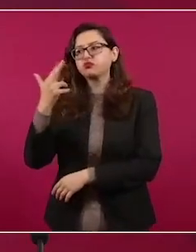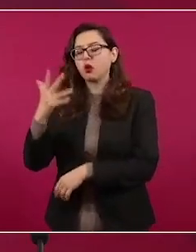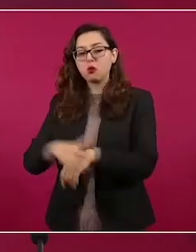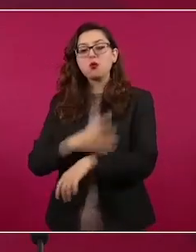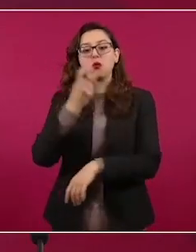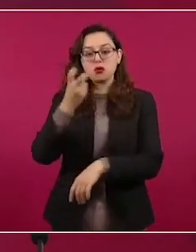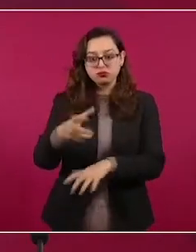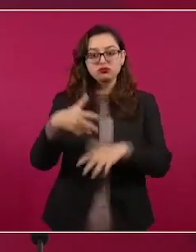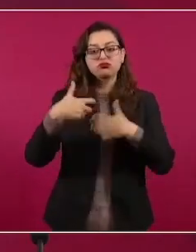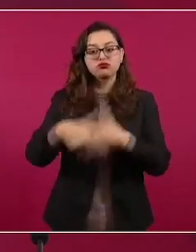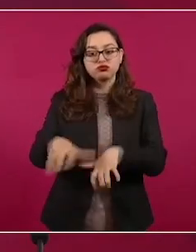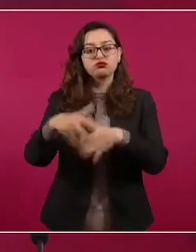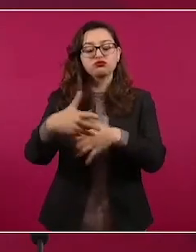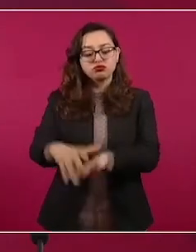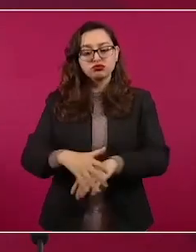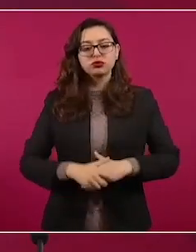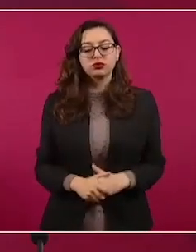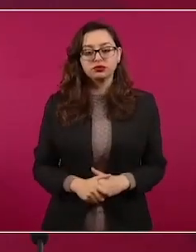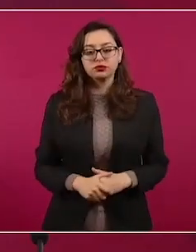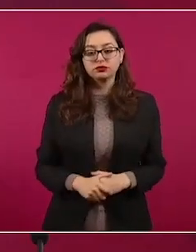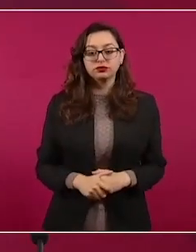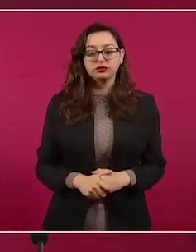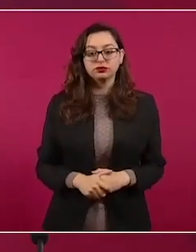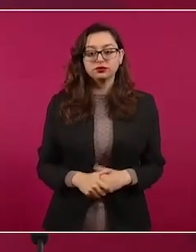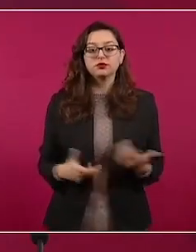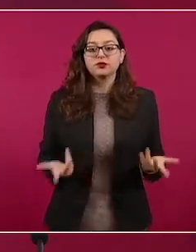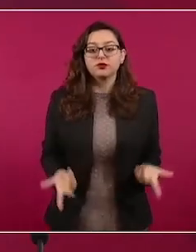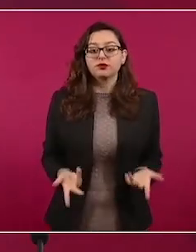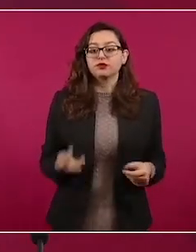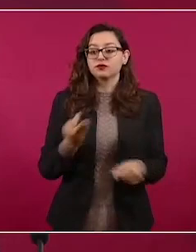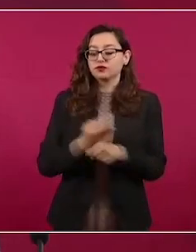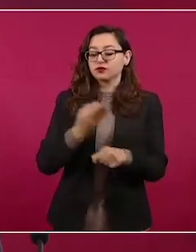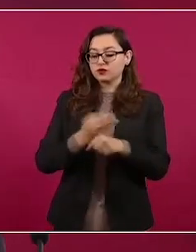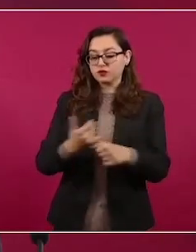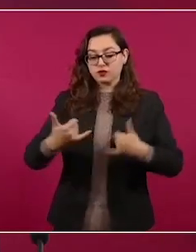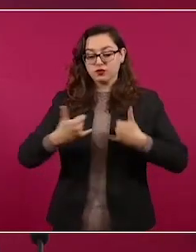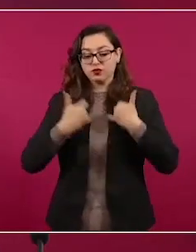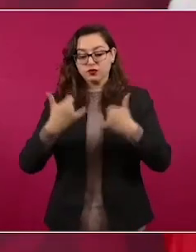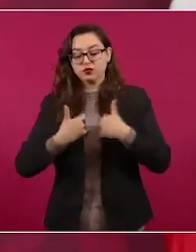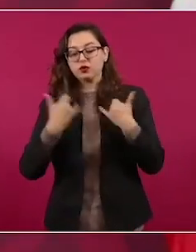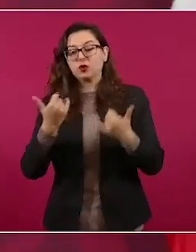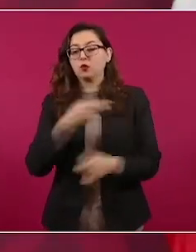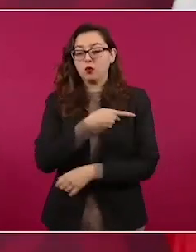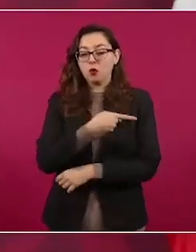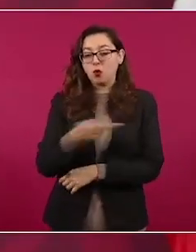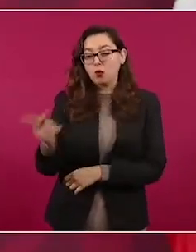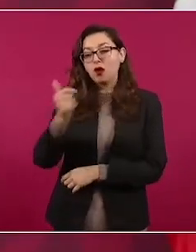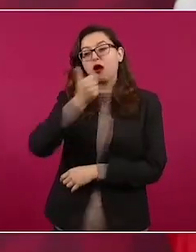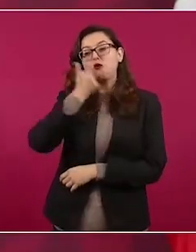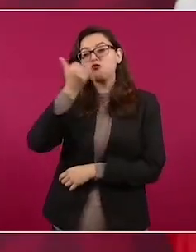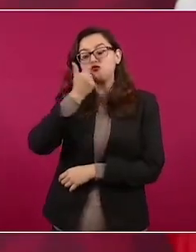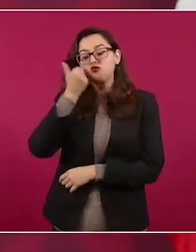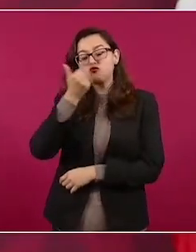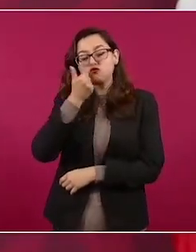de jóvenes estudiantes de familias pobres reciben becas.